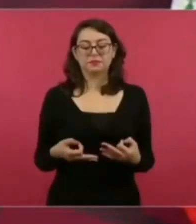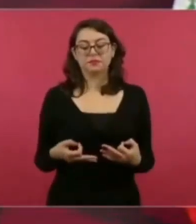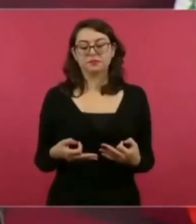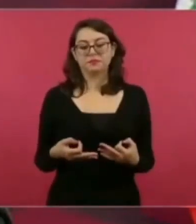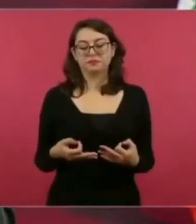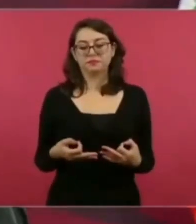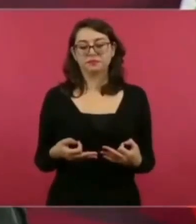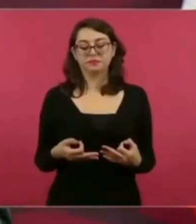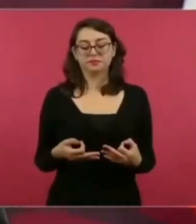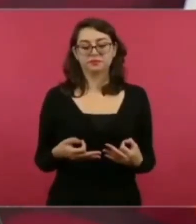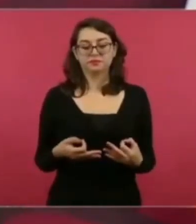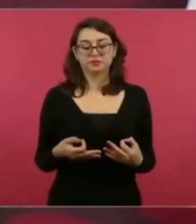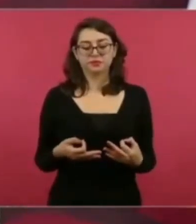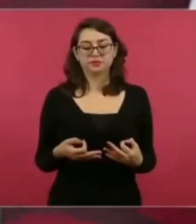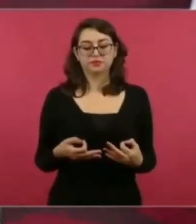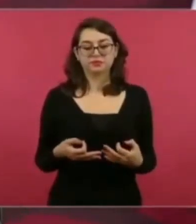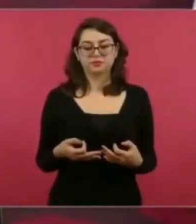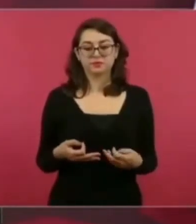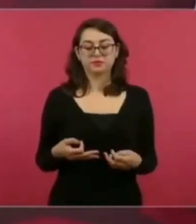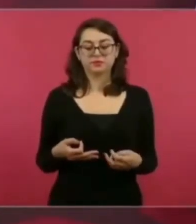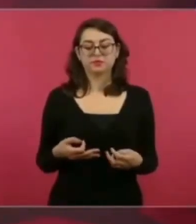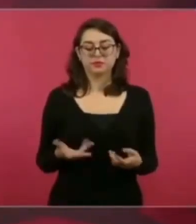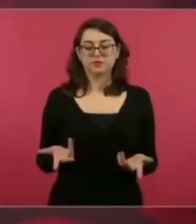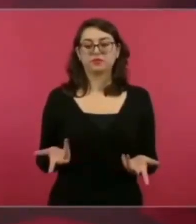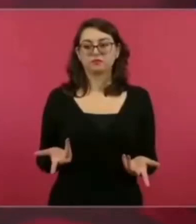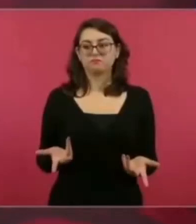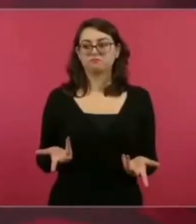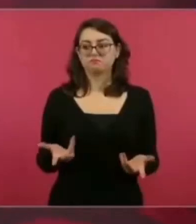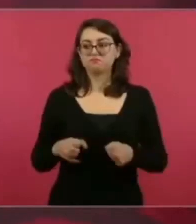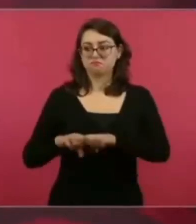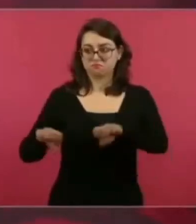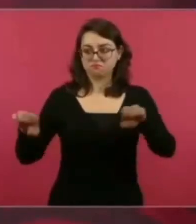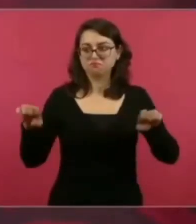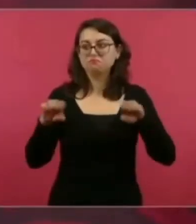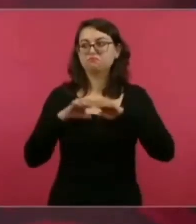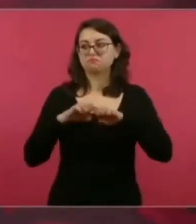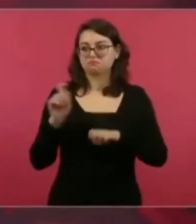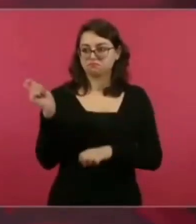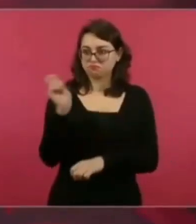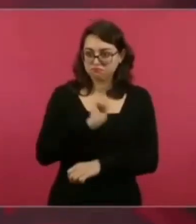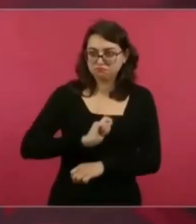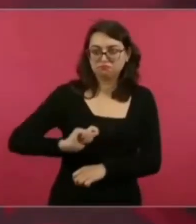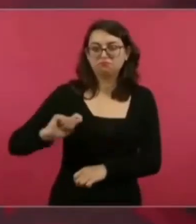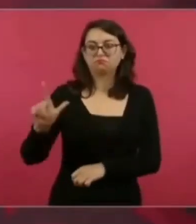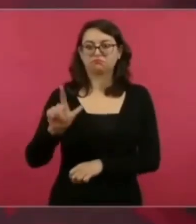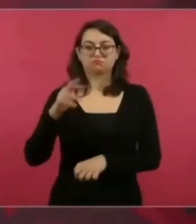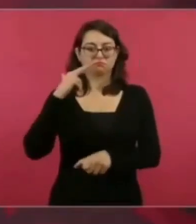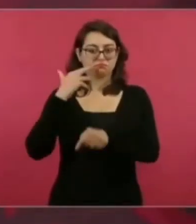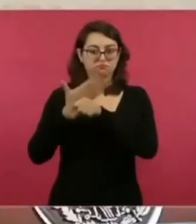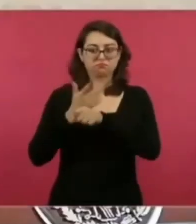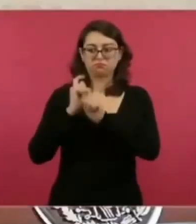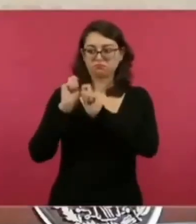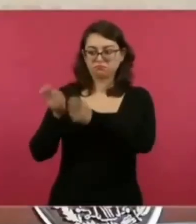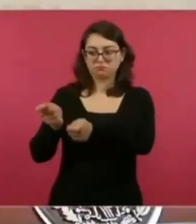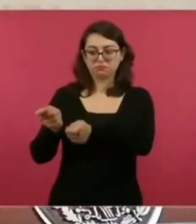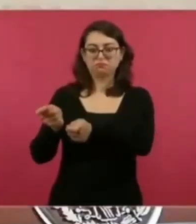y tienen un buen equipo y los que están a cargo de